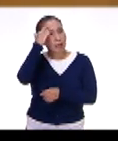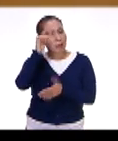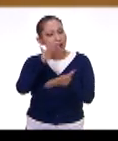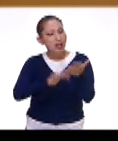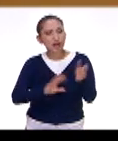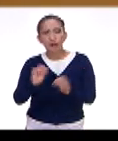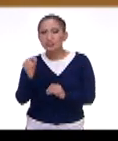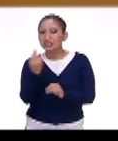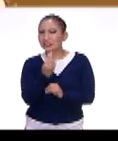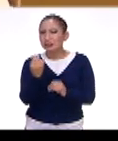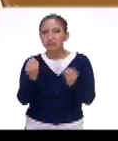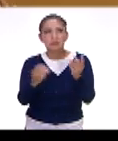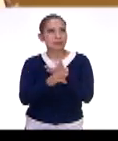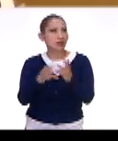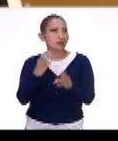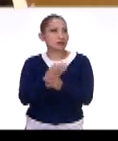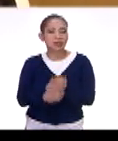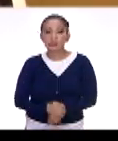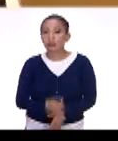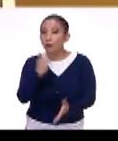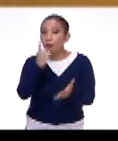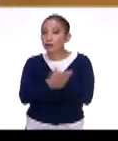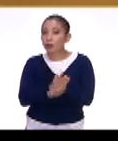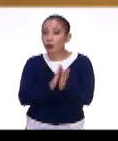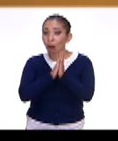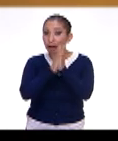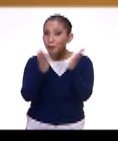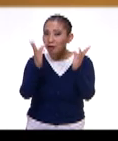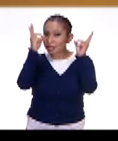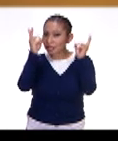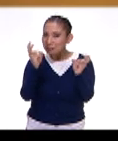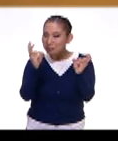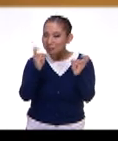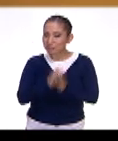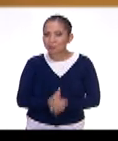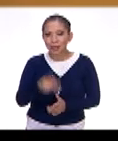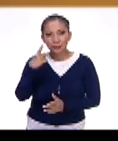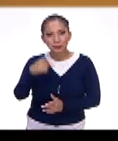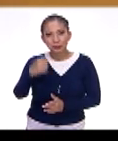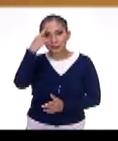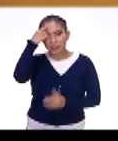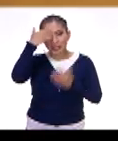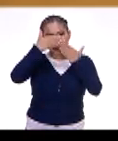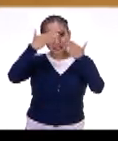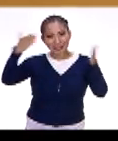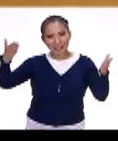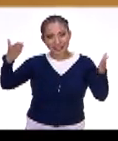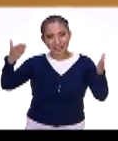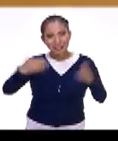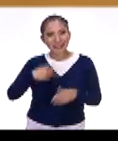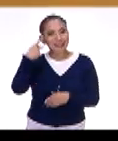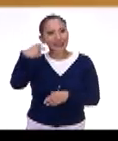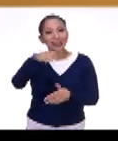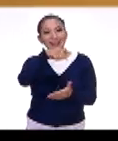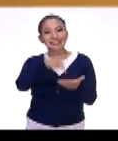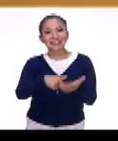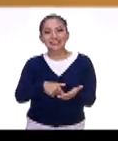que para leer no se necesitan muchas cosas. Un buen libro a la mano. Nuestra mente abierta